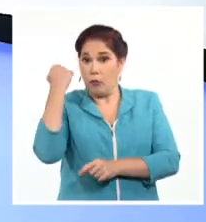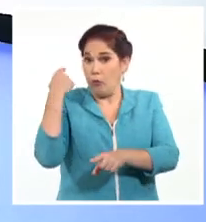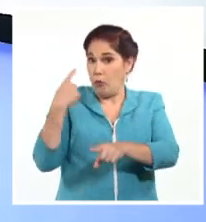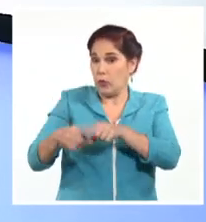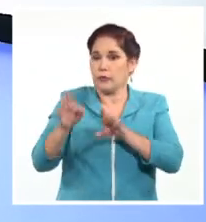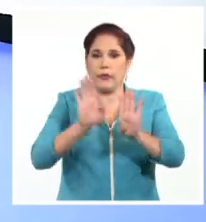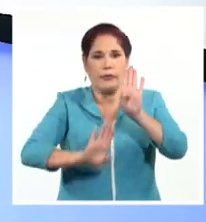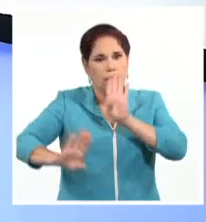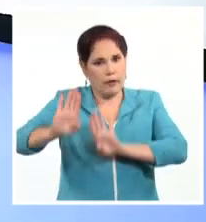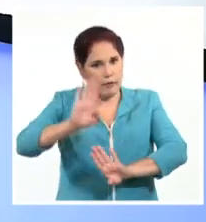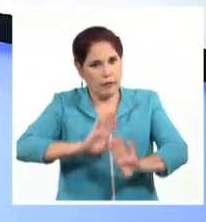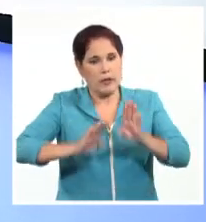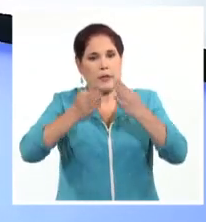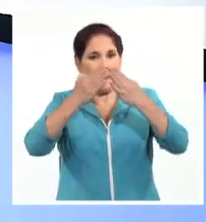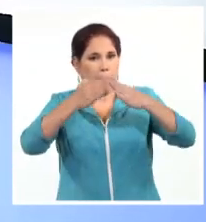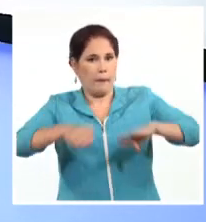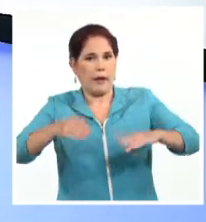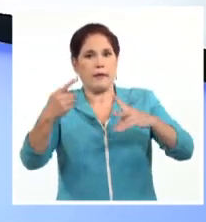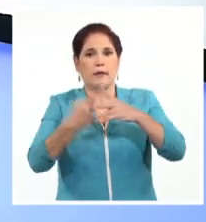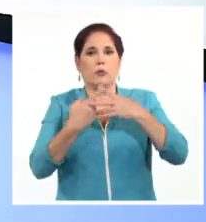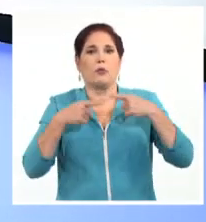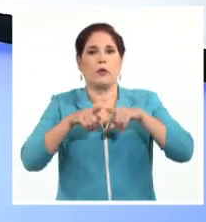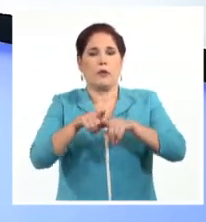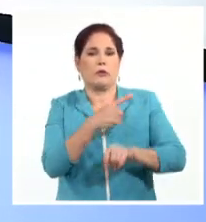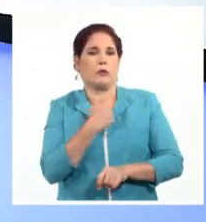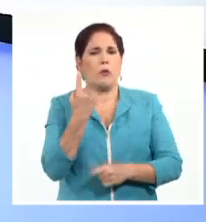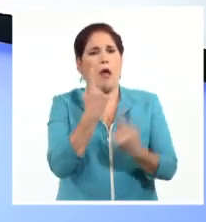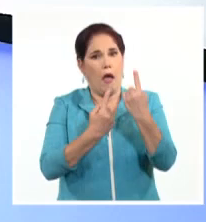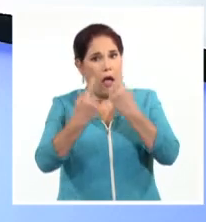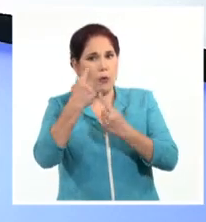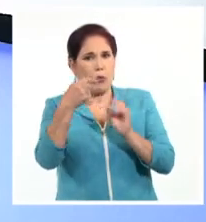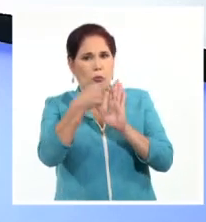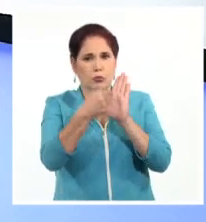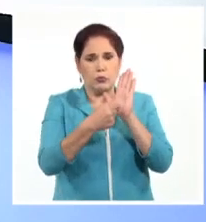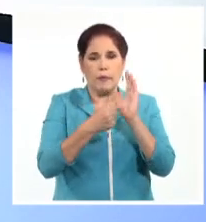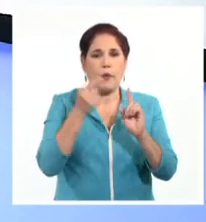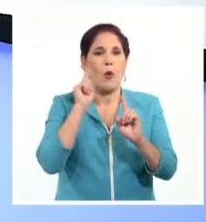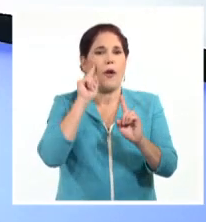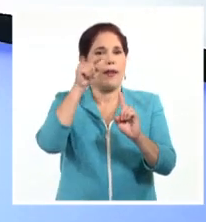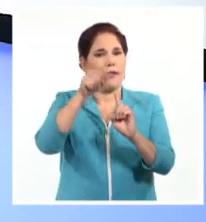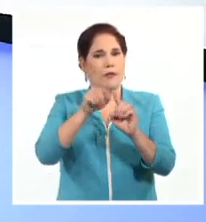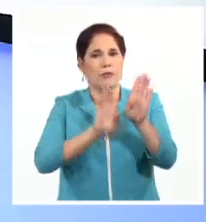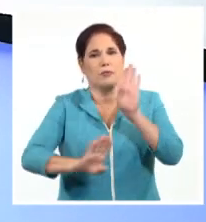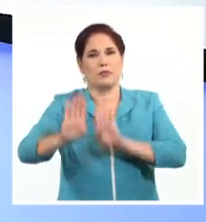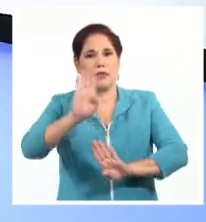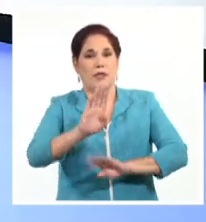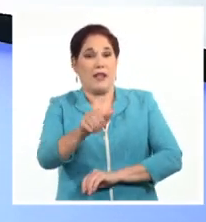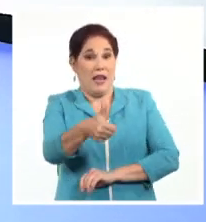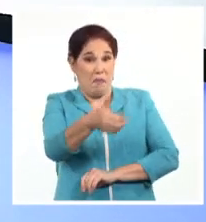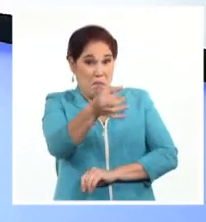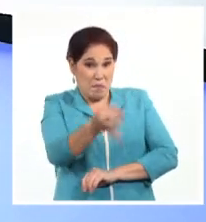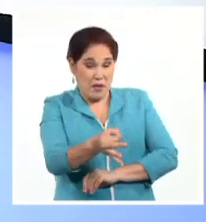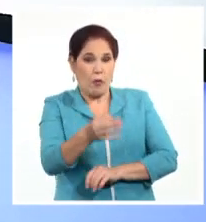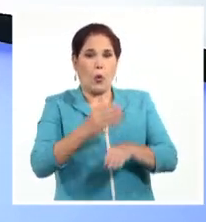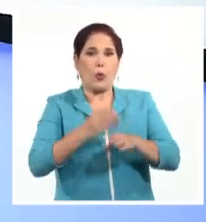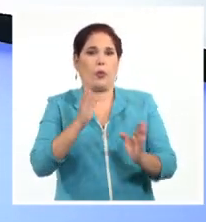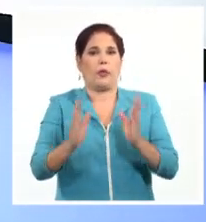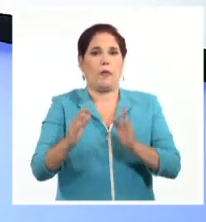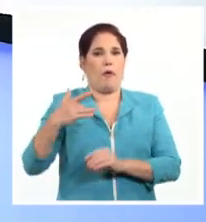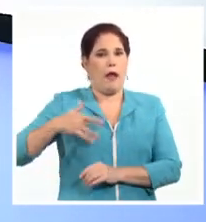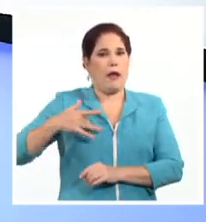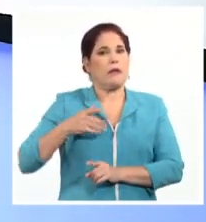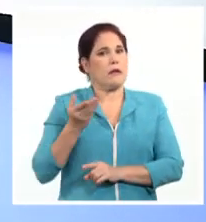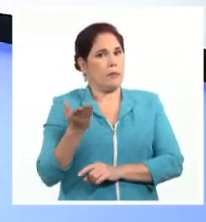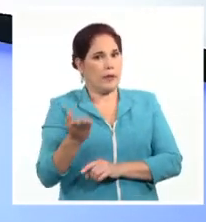defensa de la paz y la unidad, fueron algunos de los objetivos defendidos durante la presidencia pro-tempore argentina